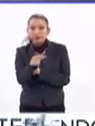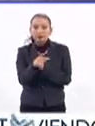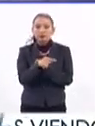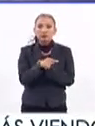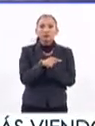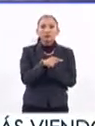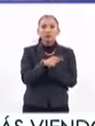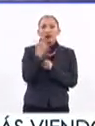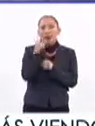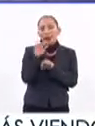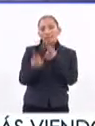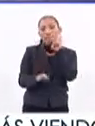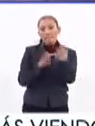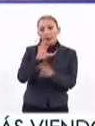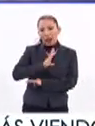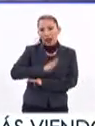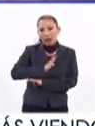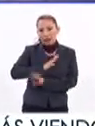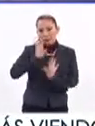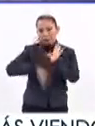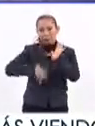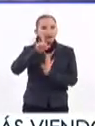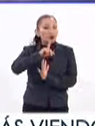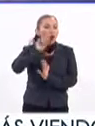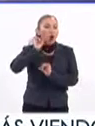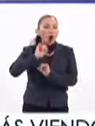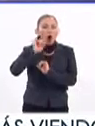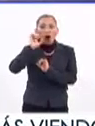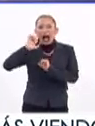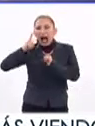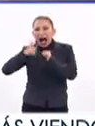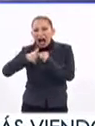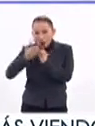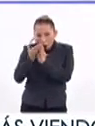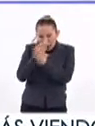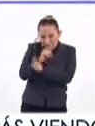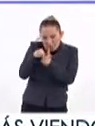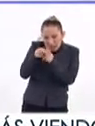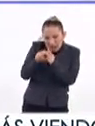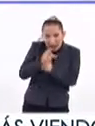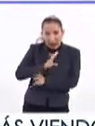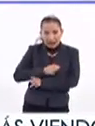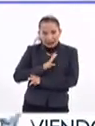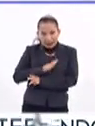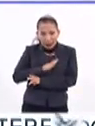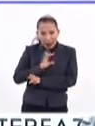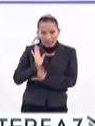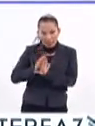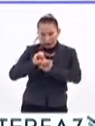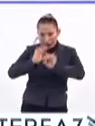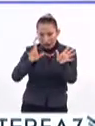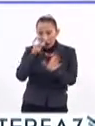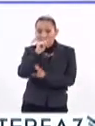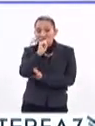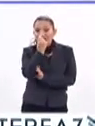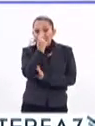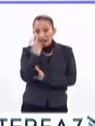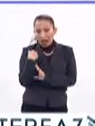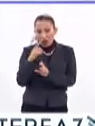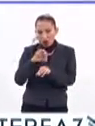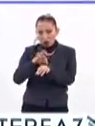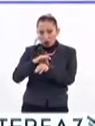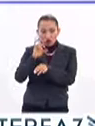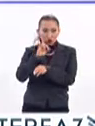para tratar el calcinoma cervix uterino o lesiones premalignas. De manera más detallada, la técnica de la